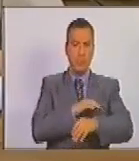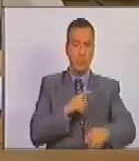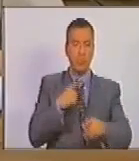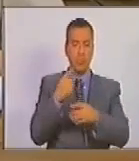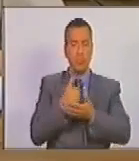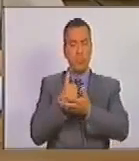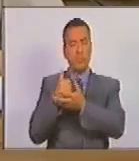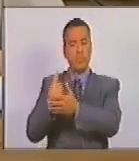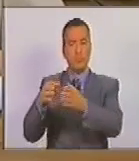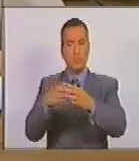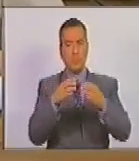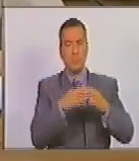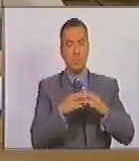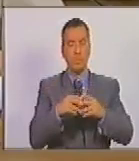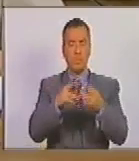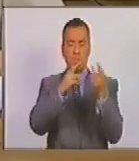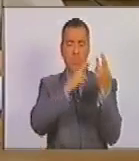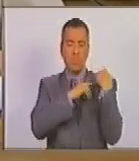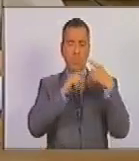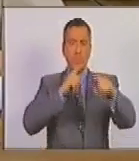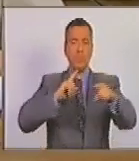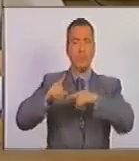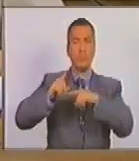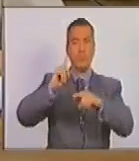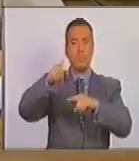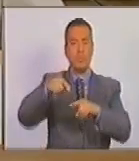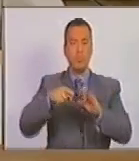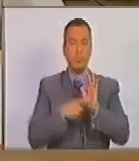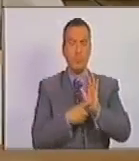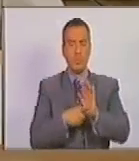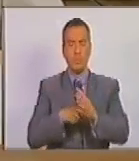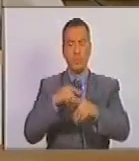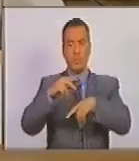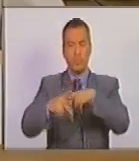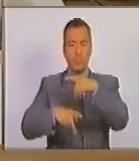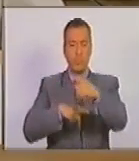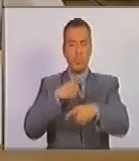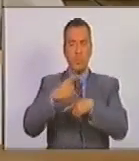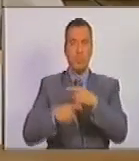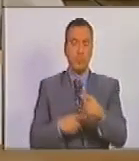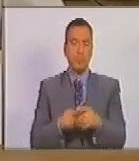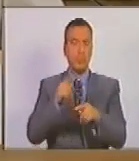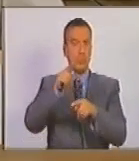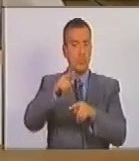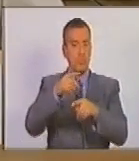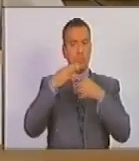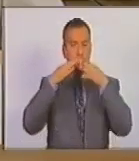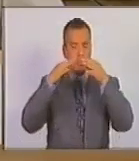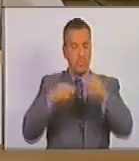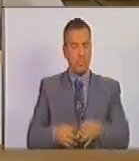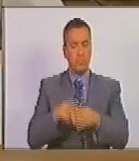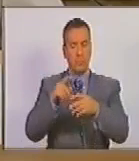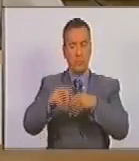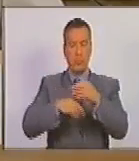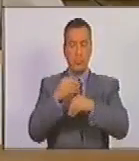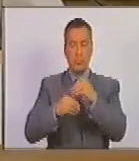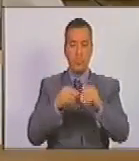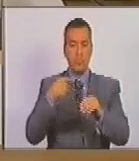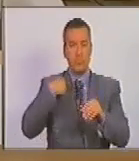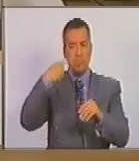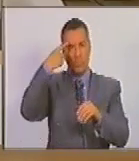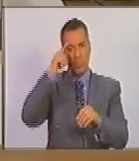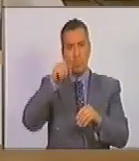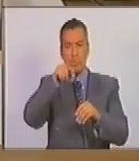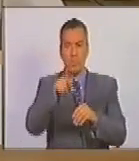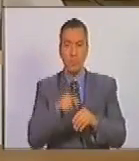solidaridad, corresponsabilidad, intangibilidad y progresividad, primacía de la realidad sobre las formas o apariencias